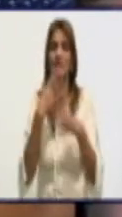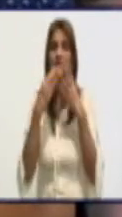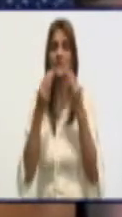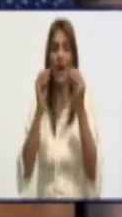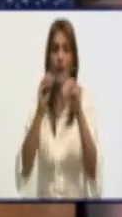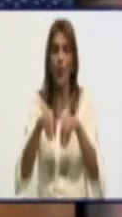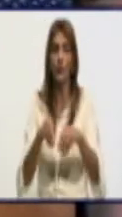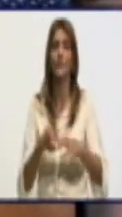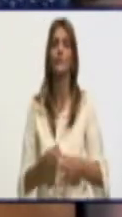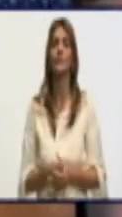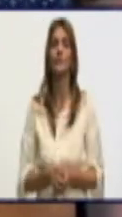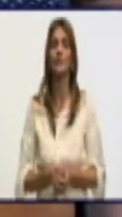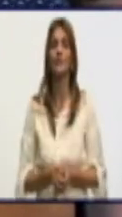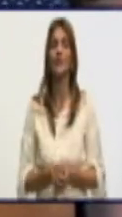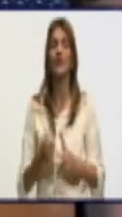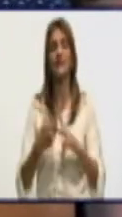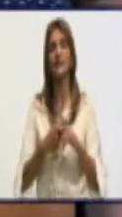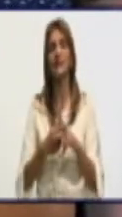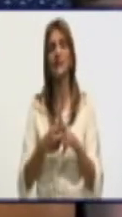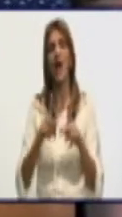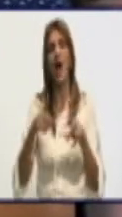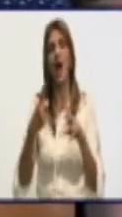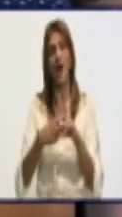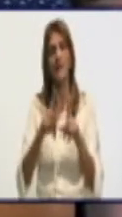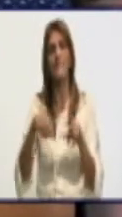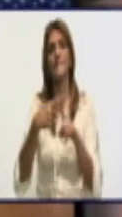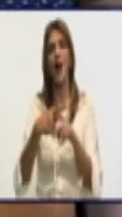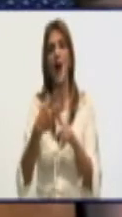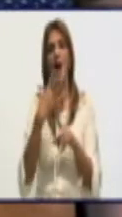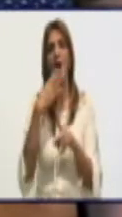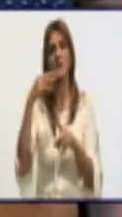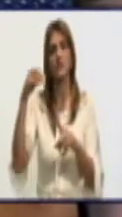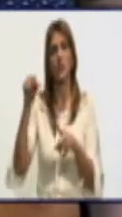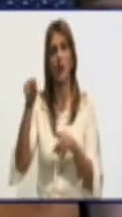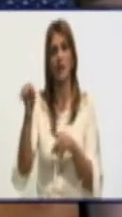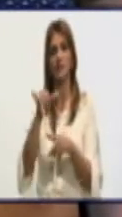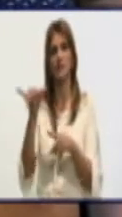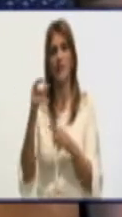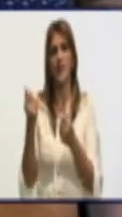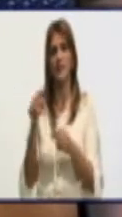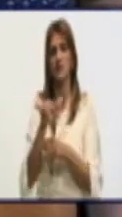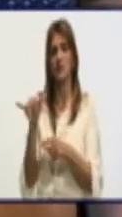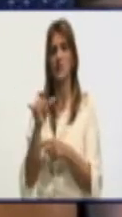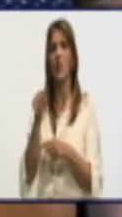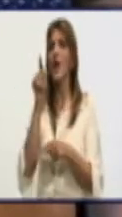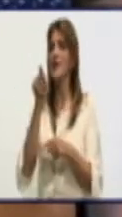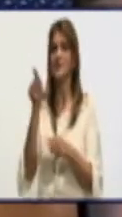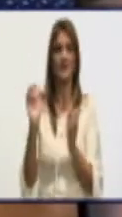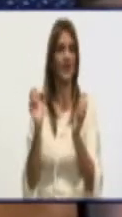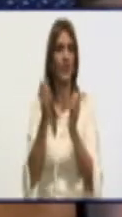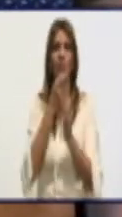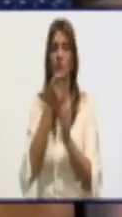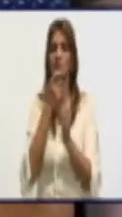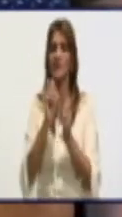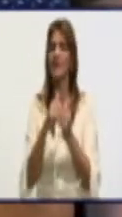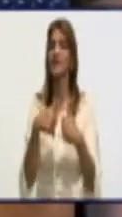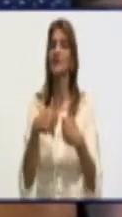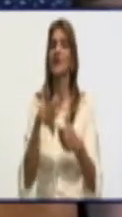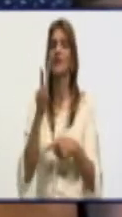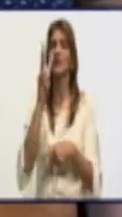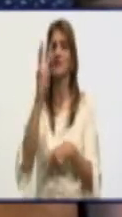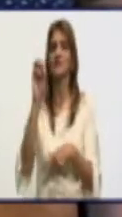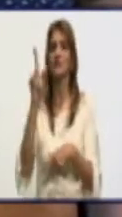un poquito más de azúcar. ¿Mantiene el mismo precio de la gaseñiga? No, la gaseñiga hoy, ese panqué de 305 gramos,